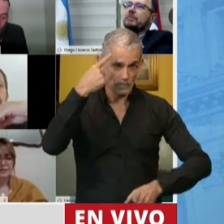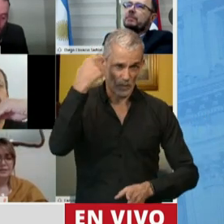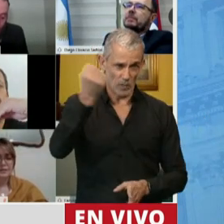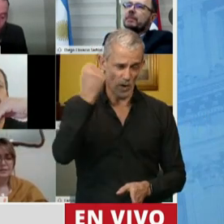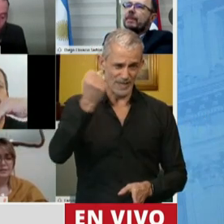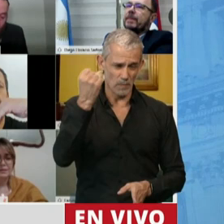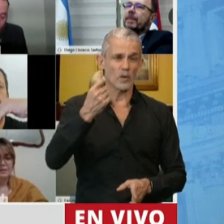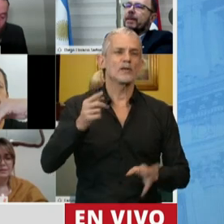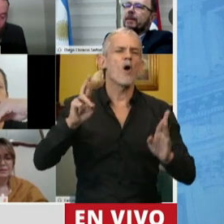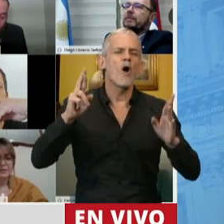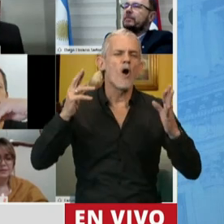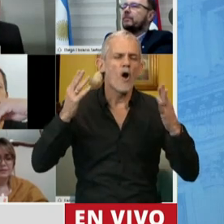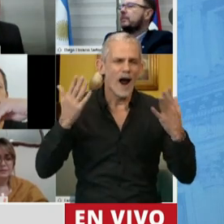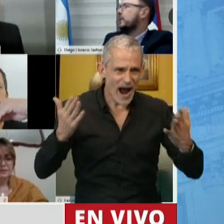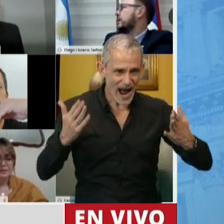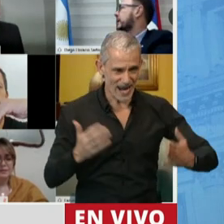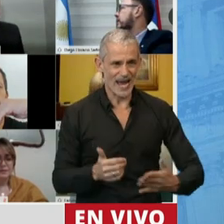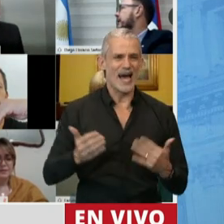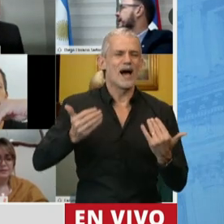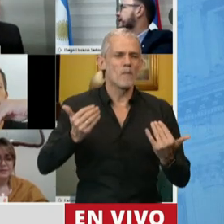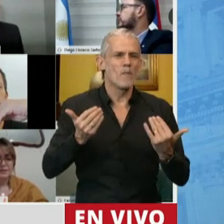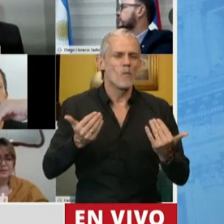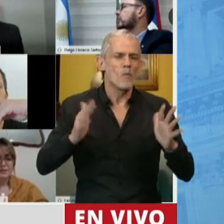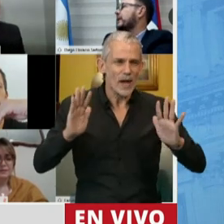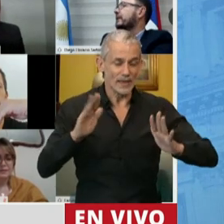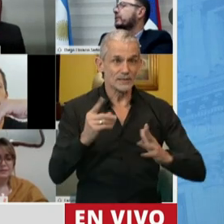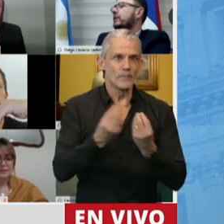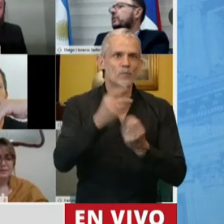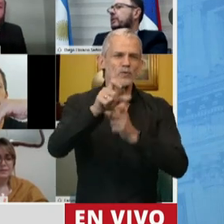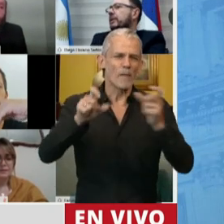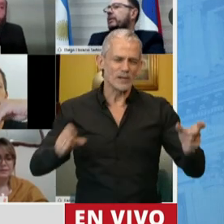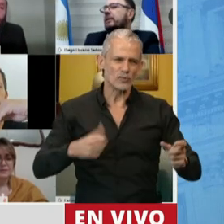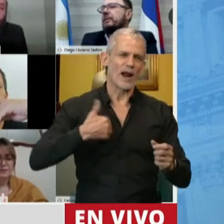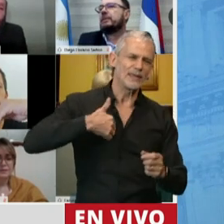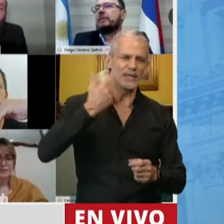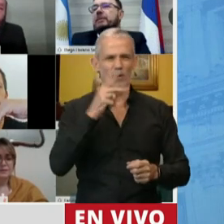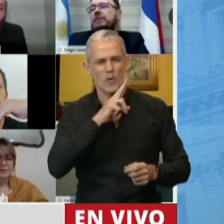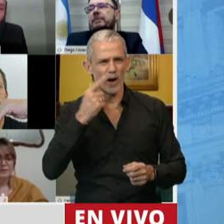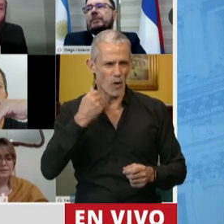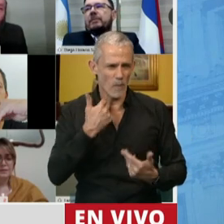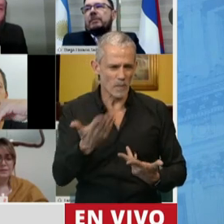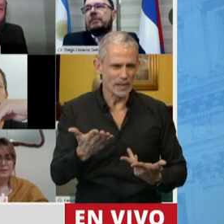y que ojalá sirva a muchas argentinas, a muchos argentinos,